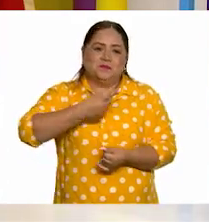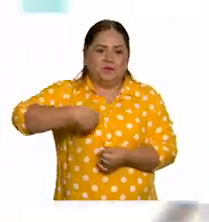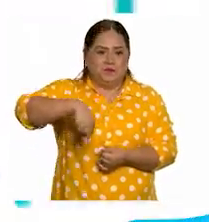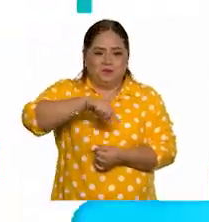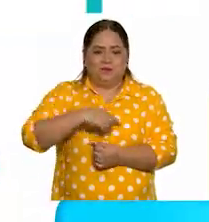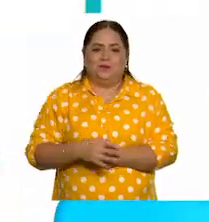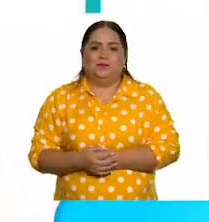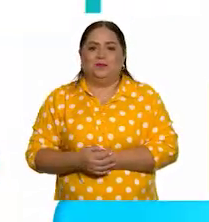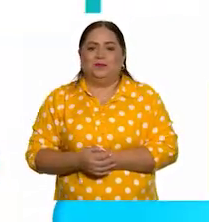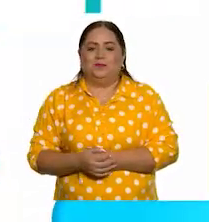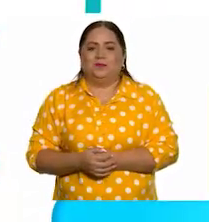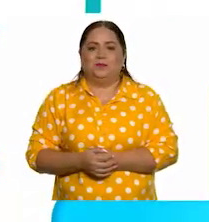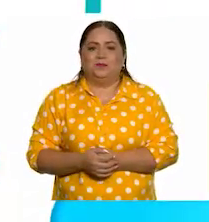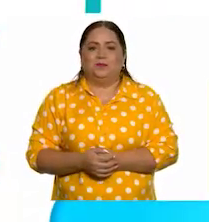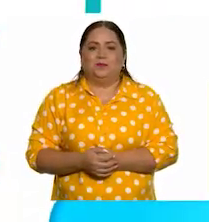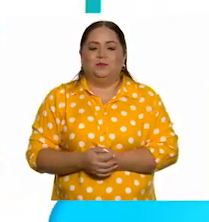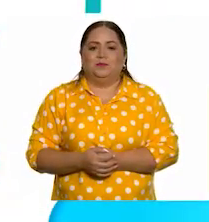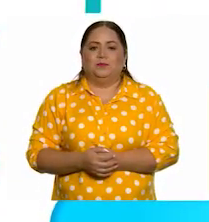nosotras.